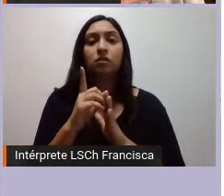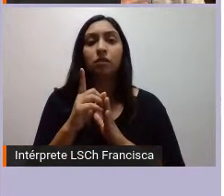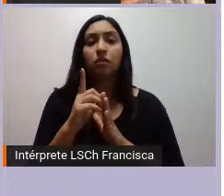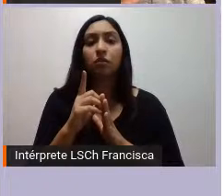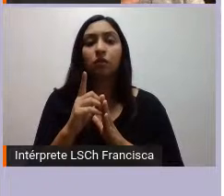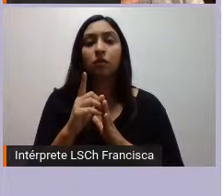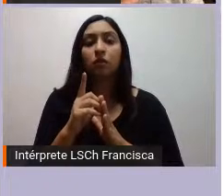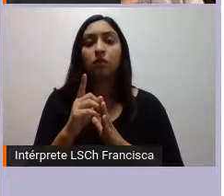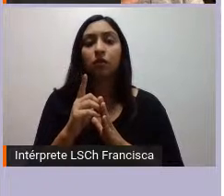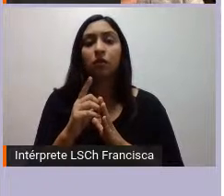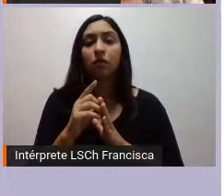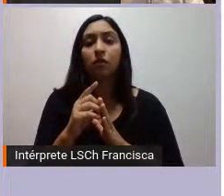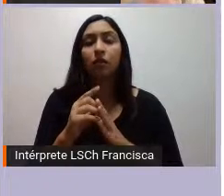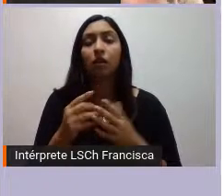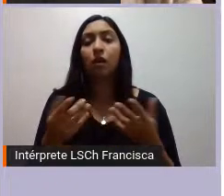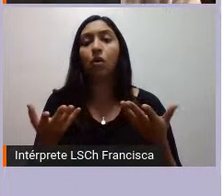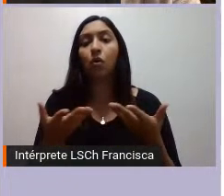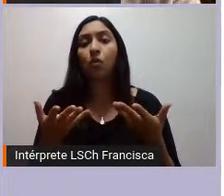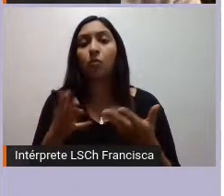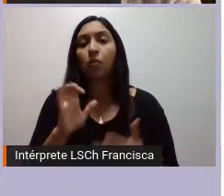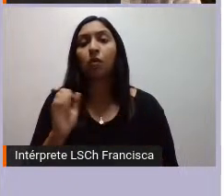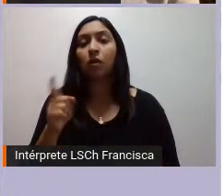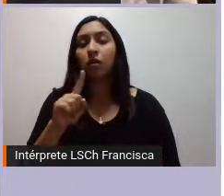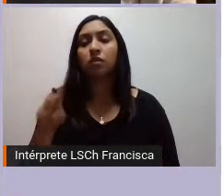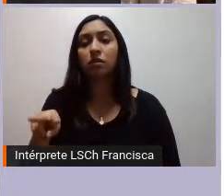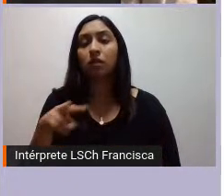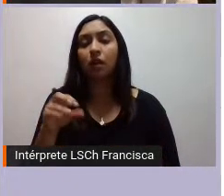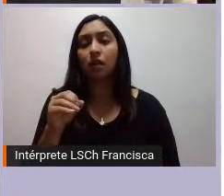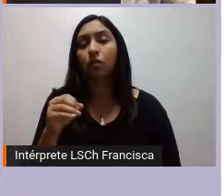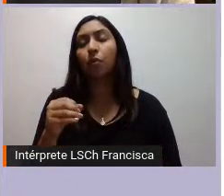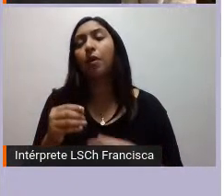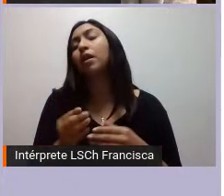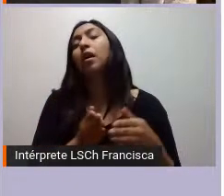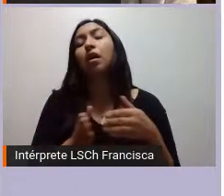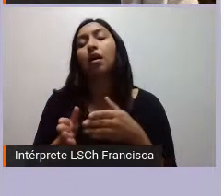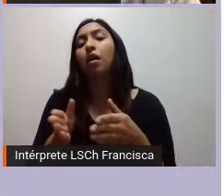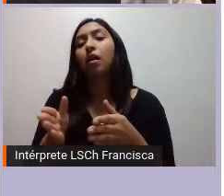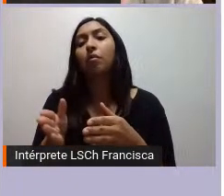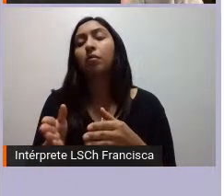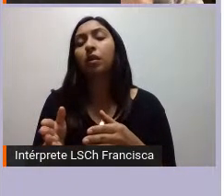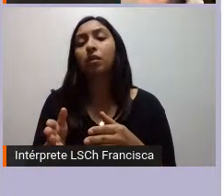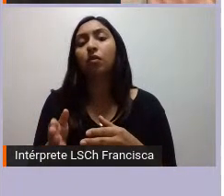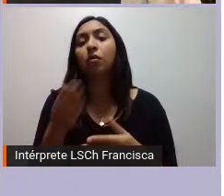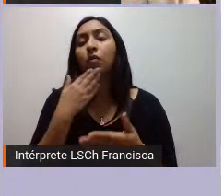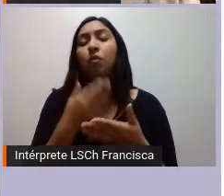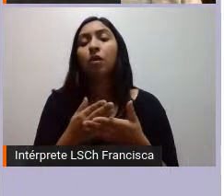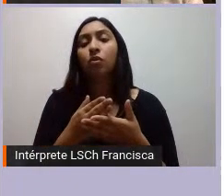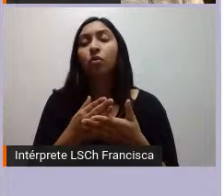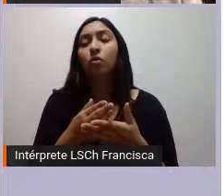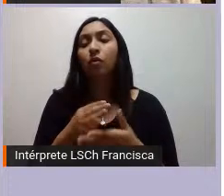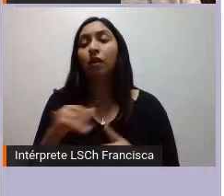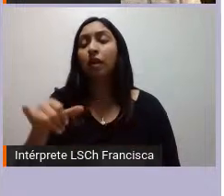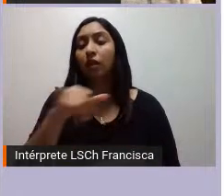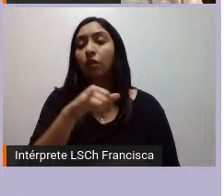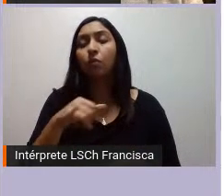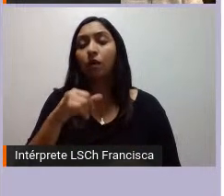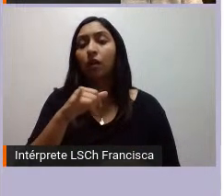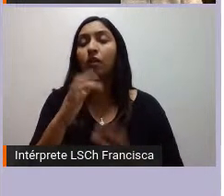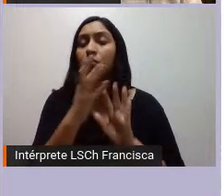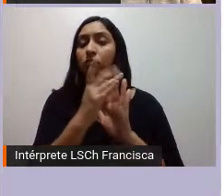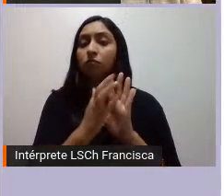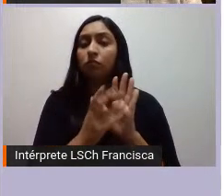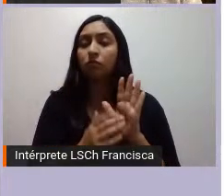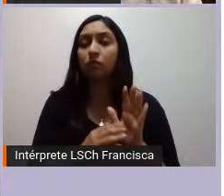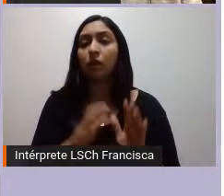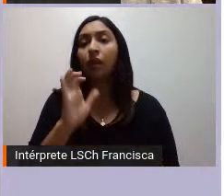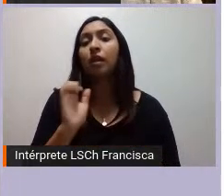a partir de escaños para poder generar el camino a la interculturalidad en algún momento cuando lleguemos a una igualdad de condiciones seguramente los escaños reservados no van a